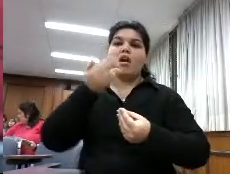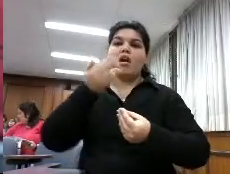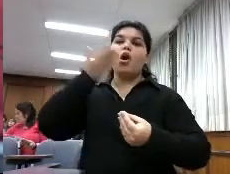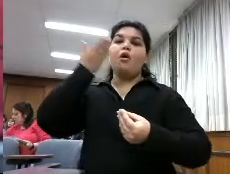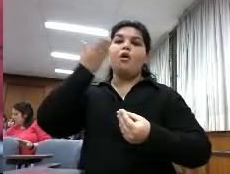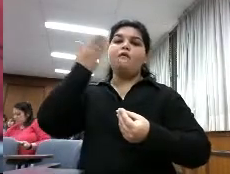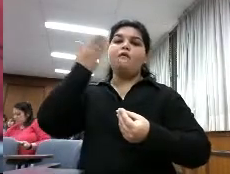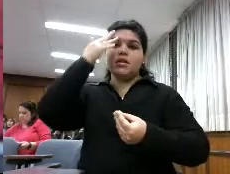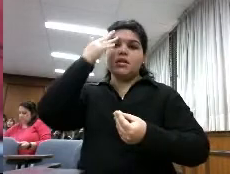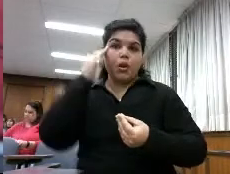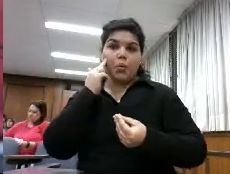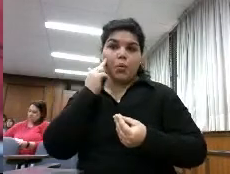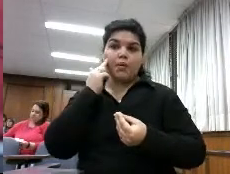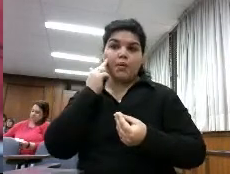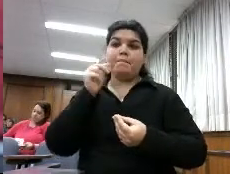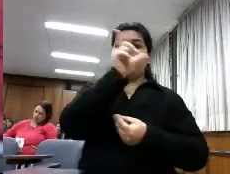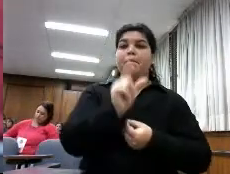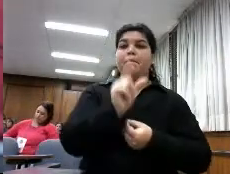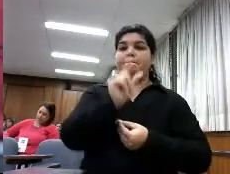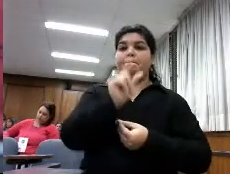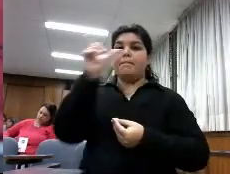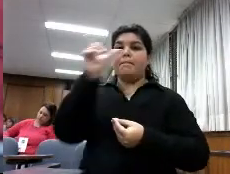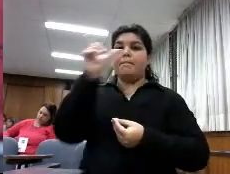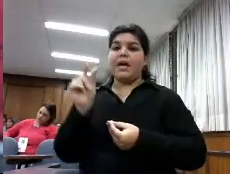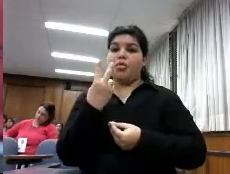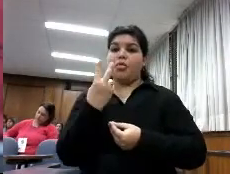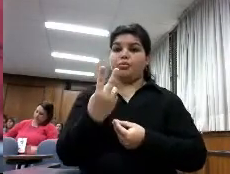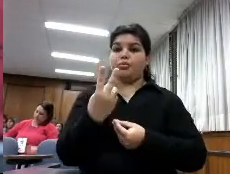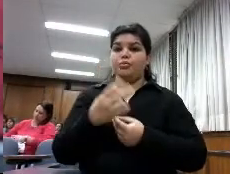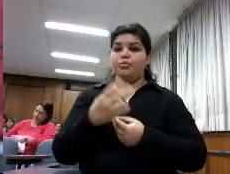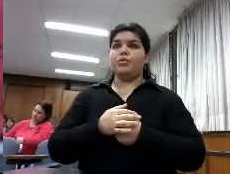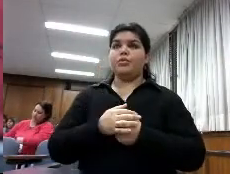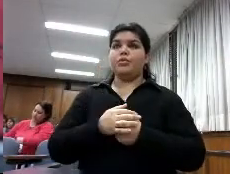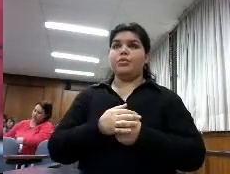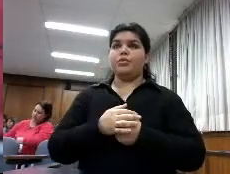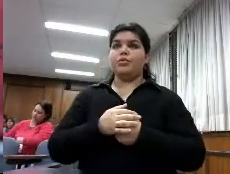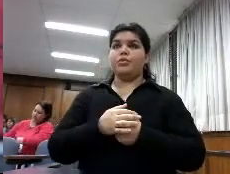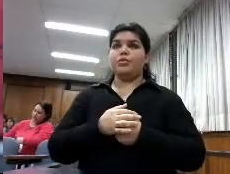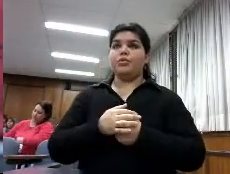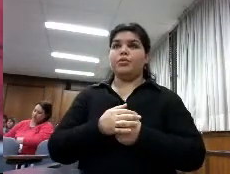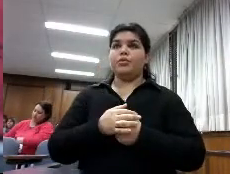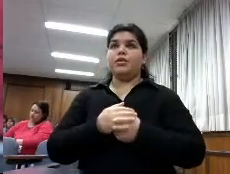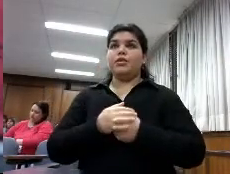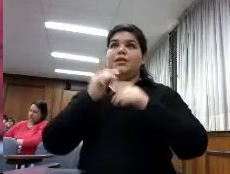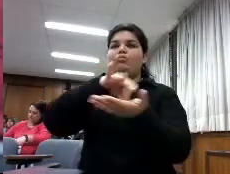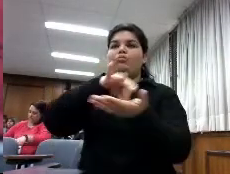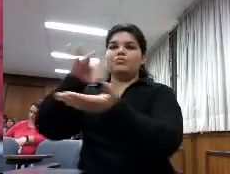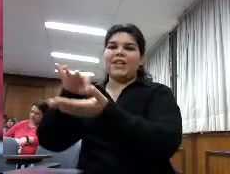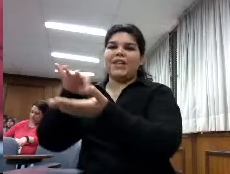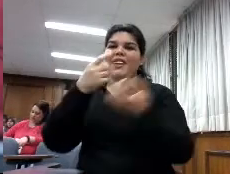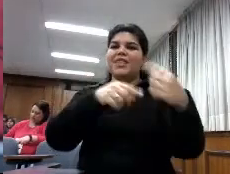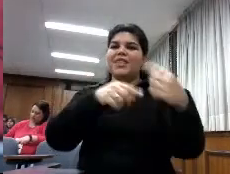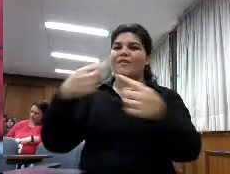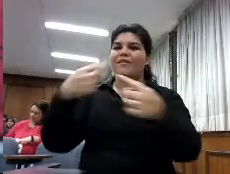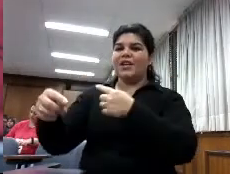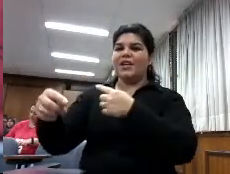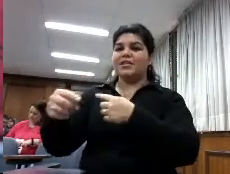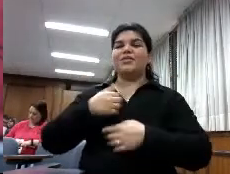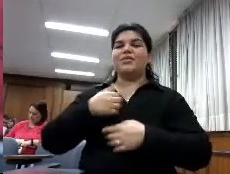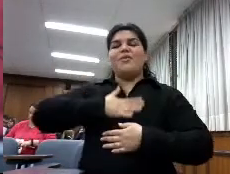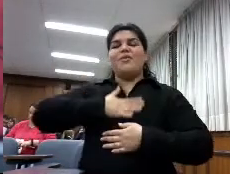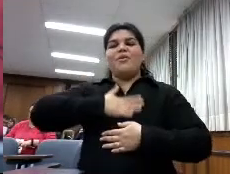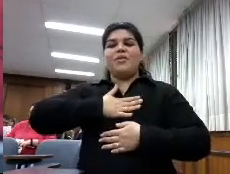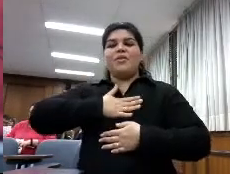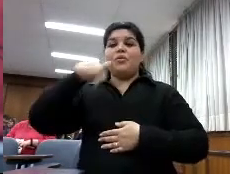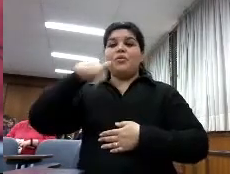en dos países distintos y en distintas ciudades con lo cual estoy encantado de volver de nuevo aquí a la